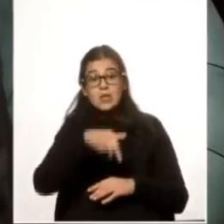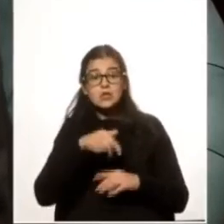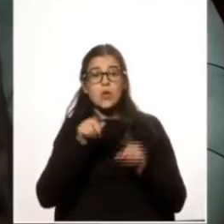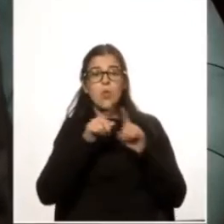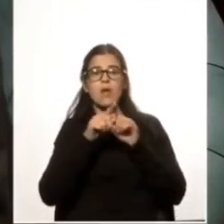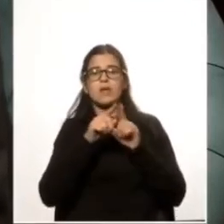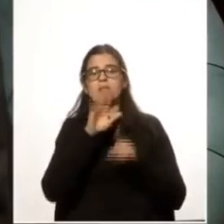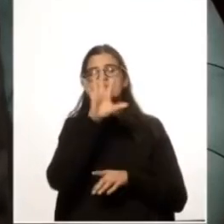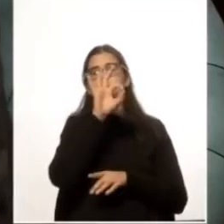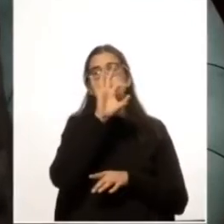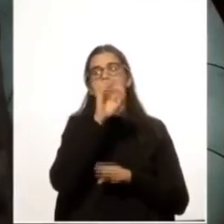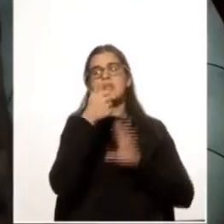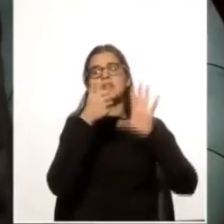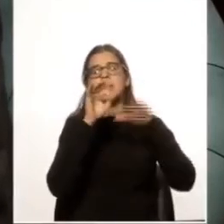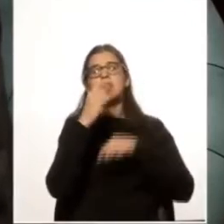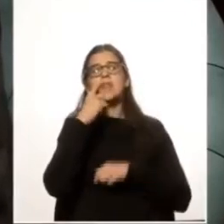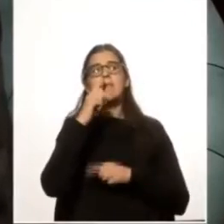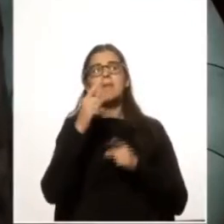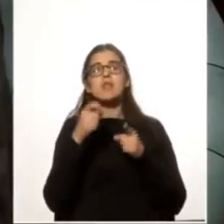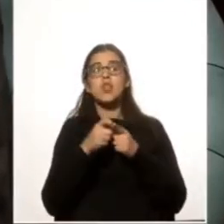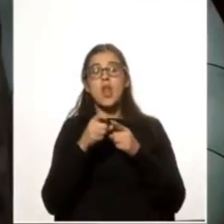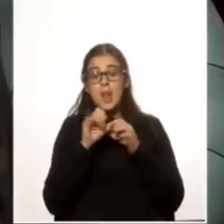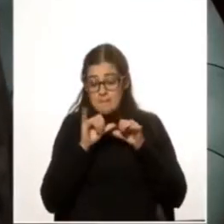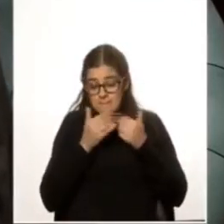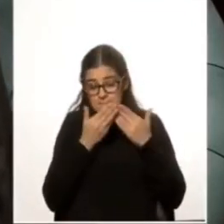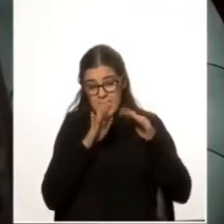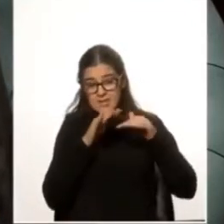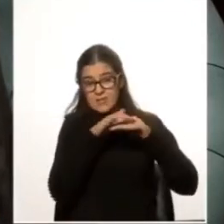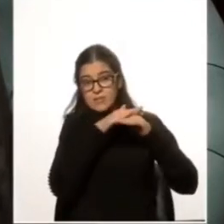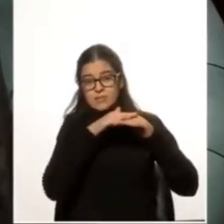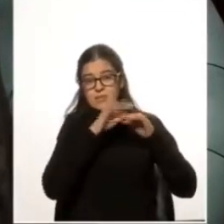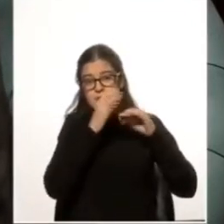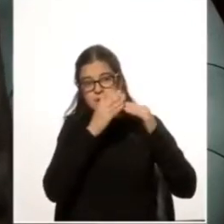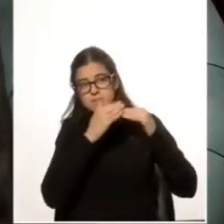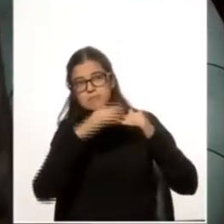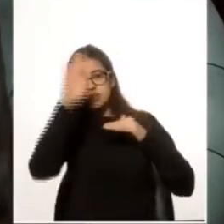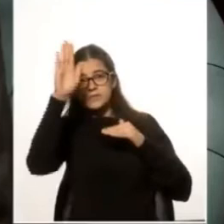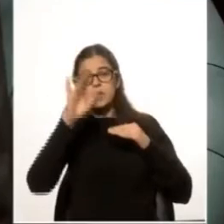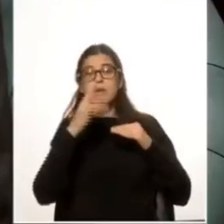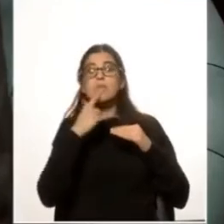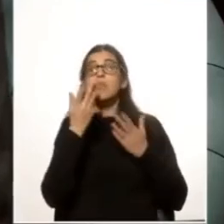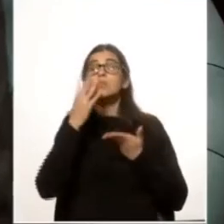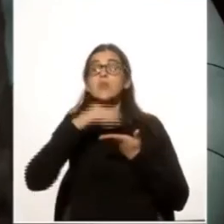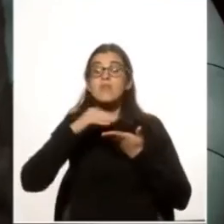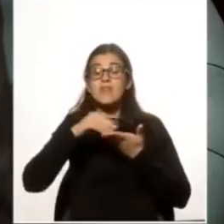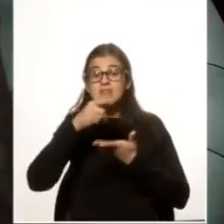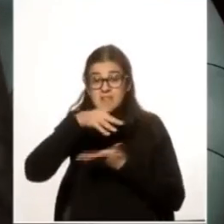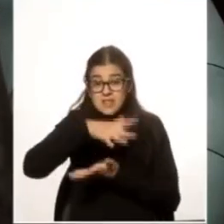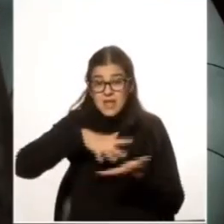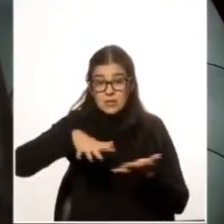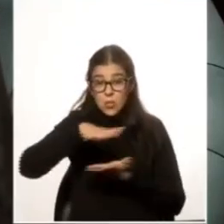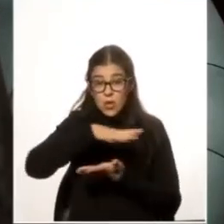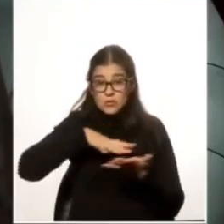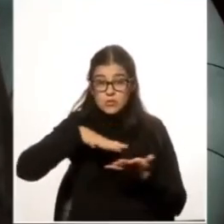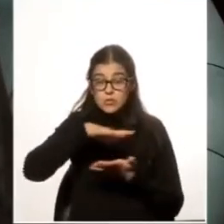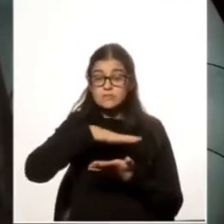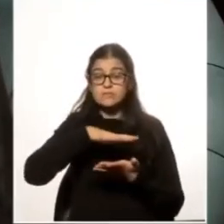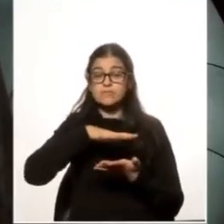arranca en 50, 60 mil dólares del pique. Y muchas veces en esas circunstancias